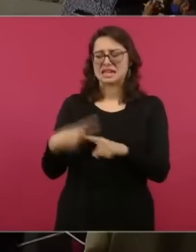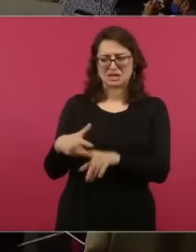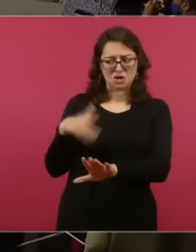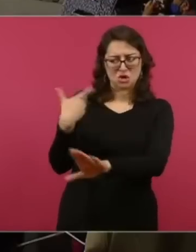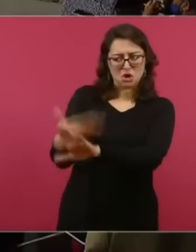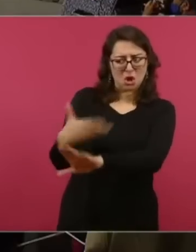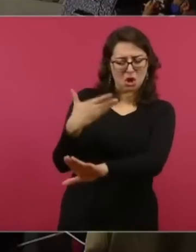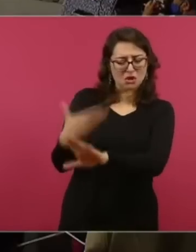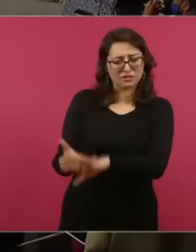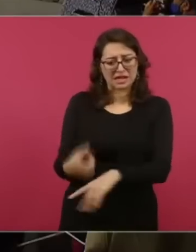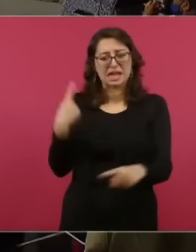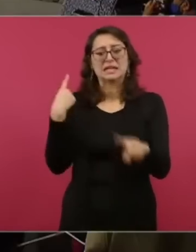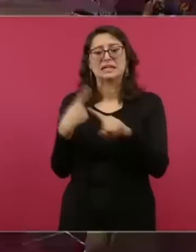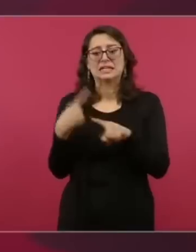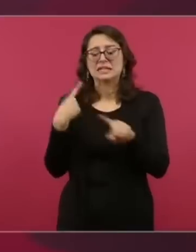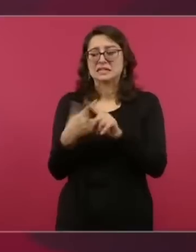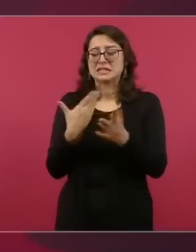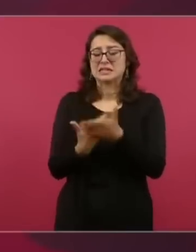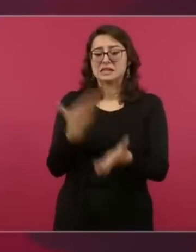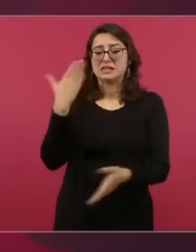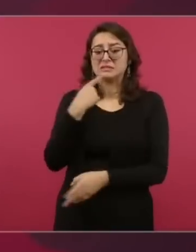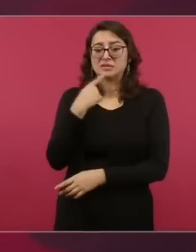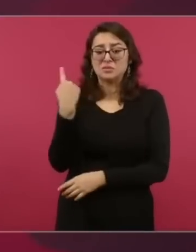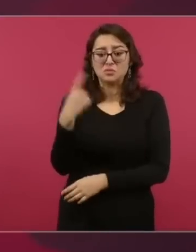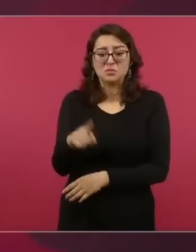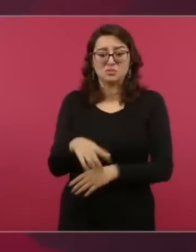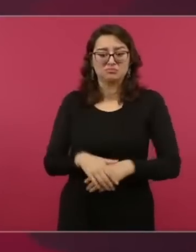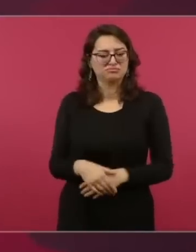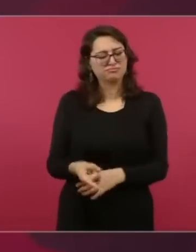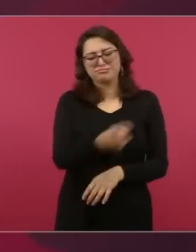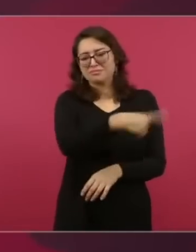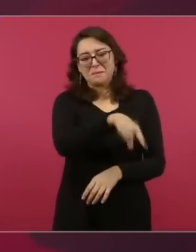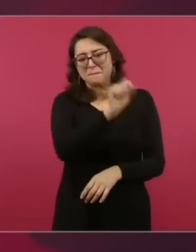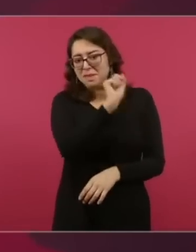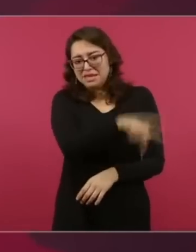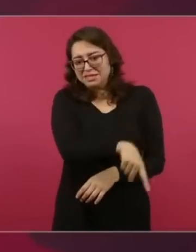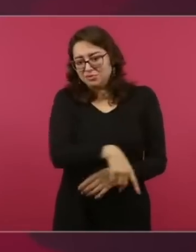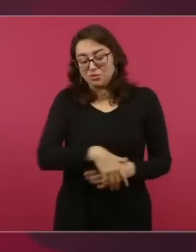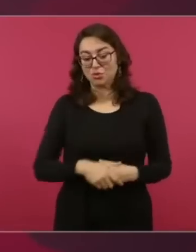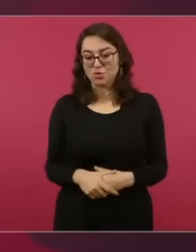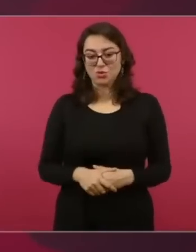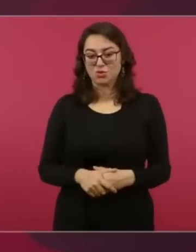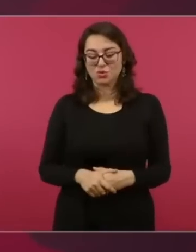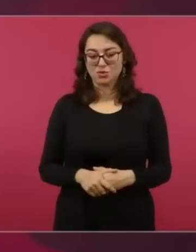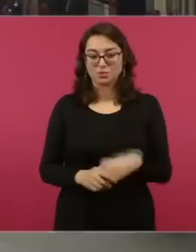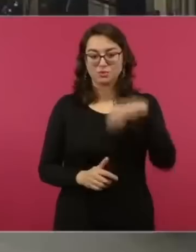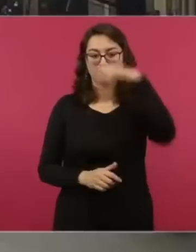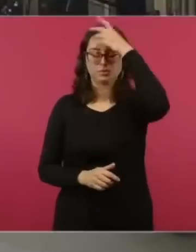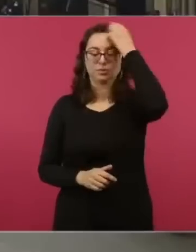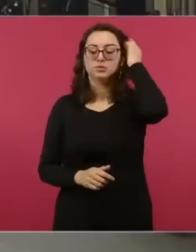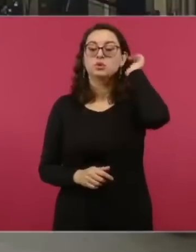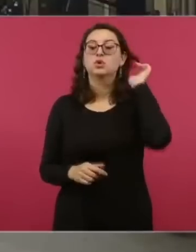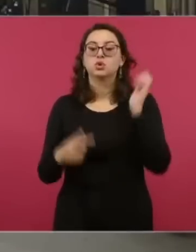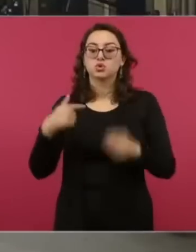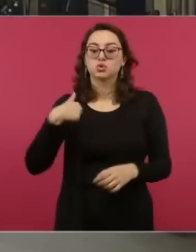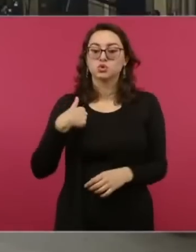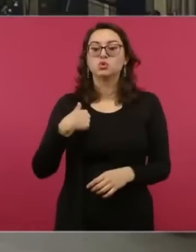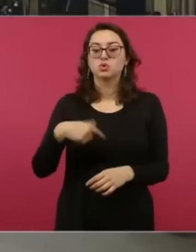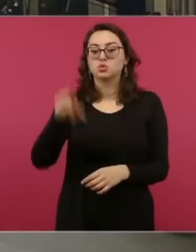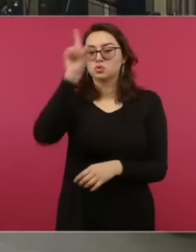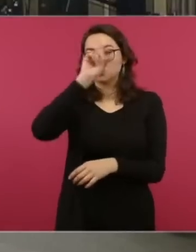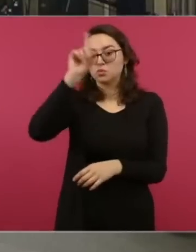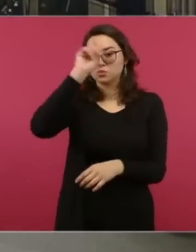van a encontrar que es exactamente lo mismo. Por eso sí recomiendo el texto